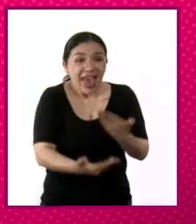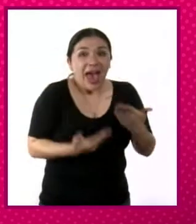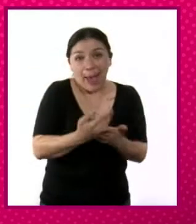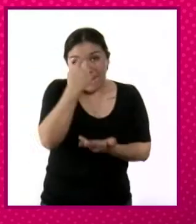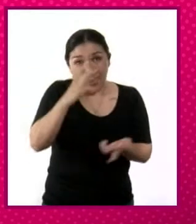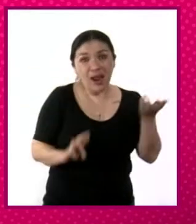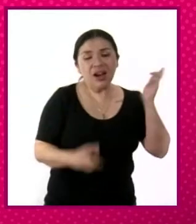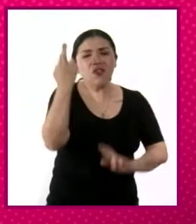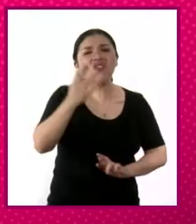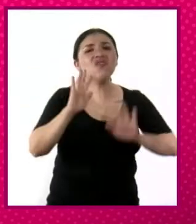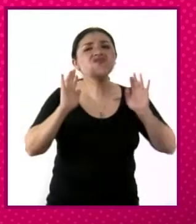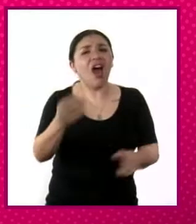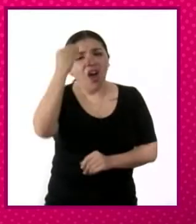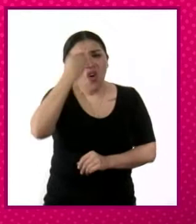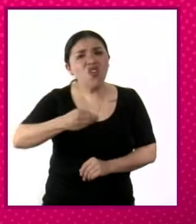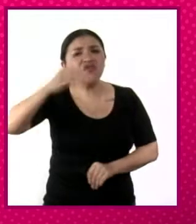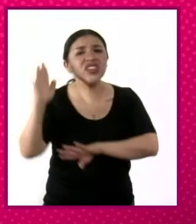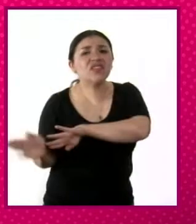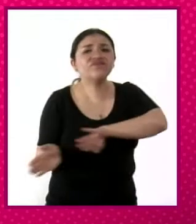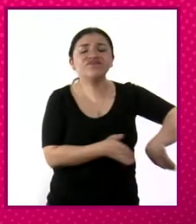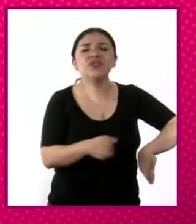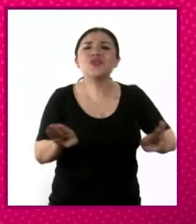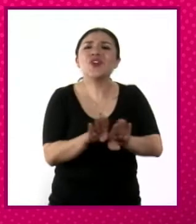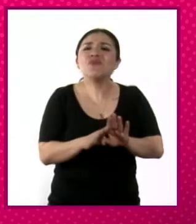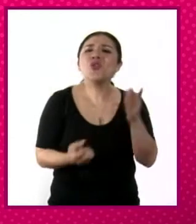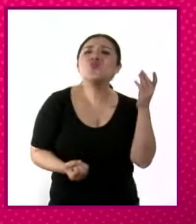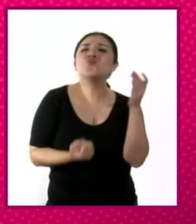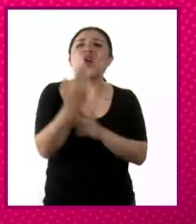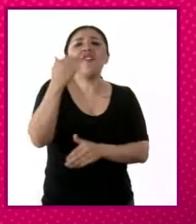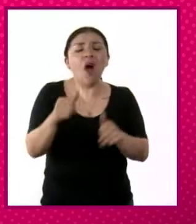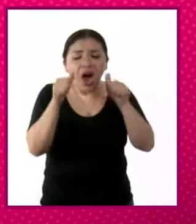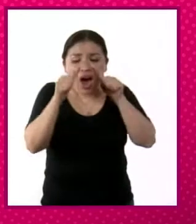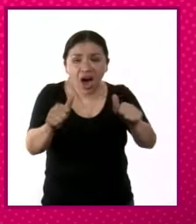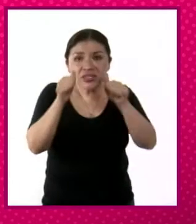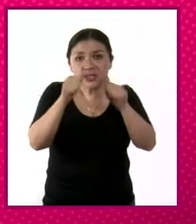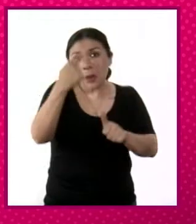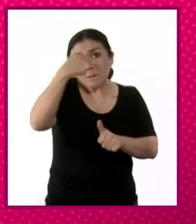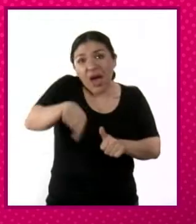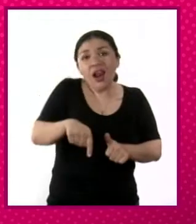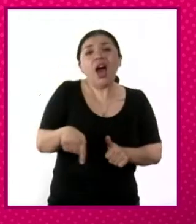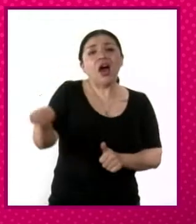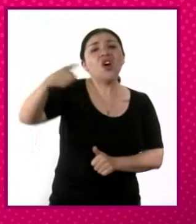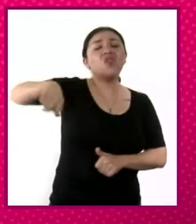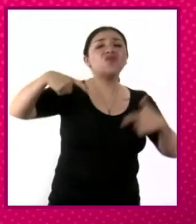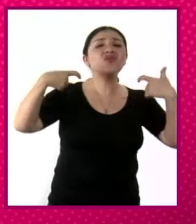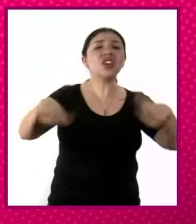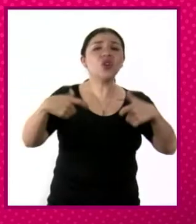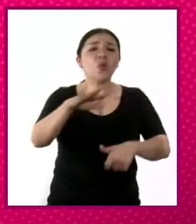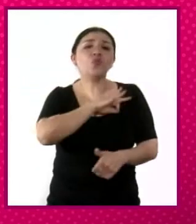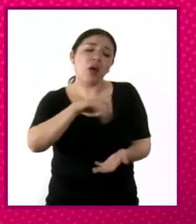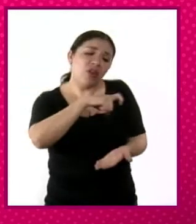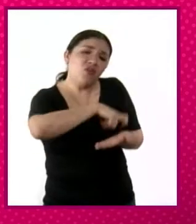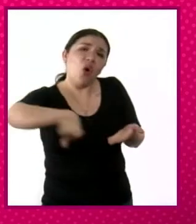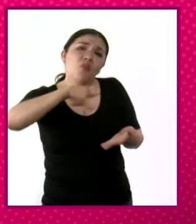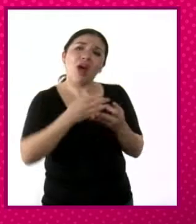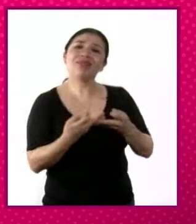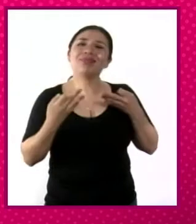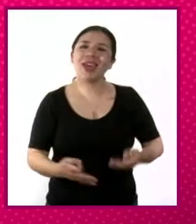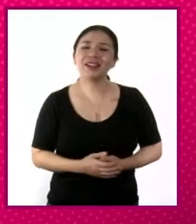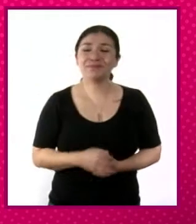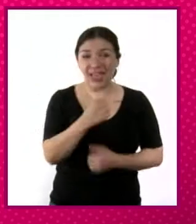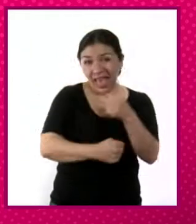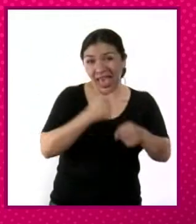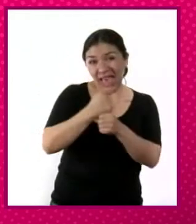y se reinicia una especie de concentración de la tierra en manos de privados. Entonces, para